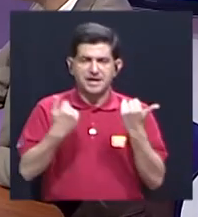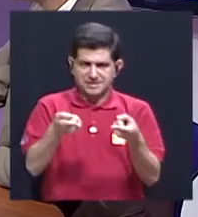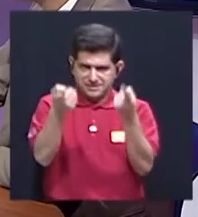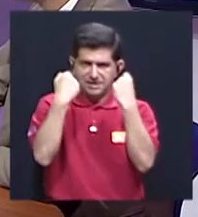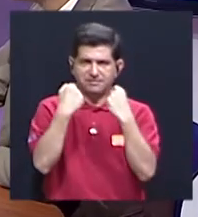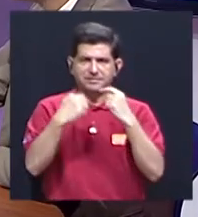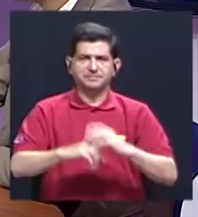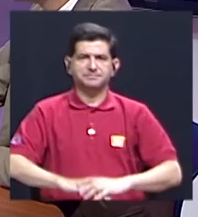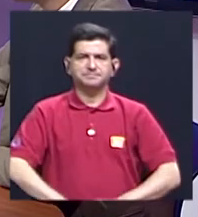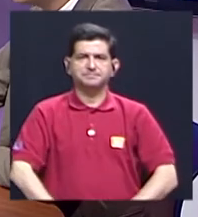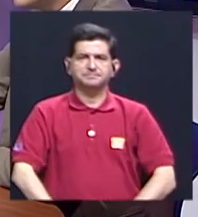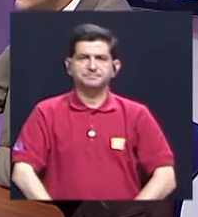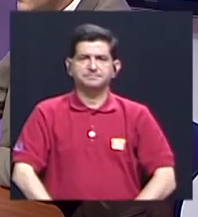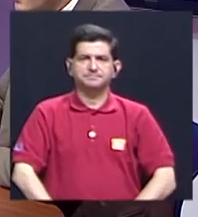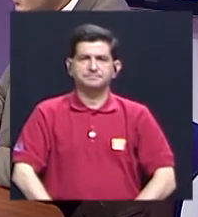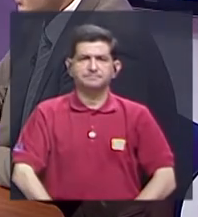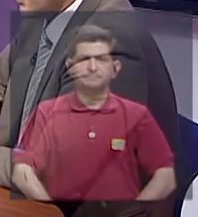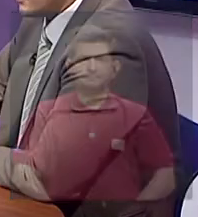regresamos.